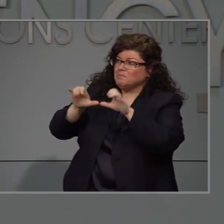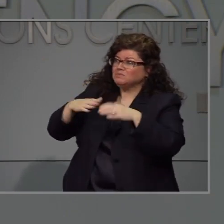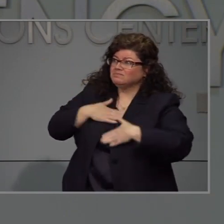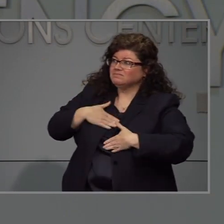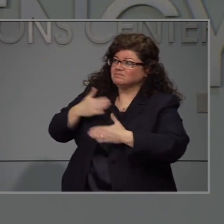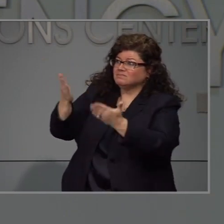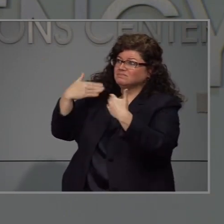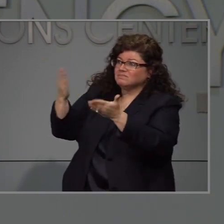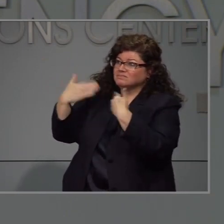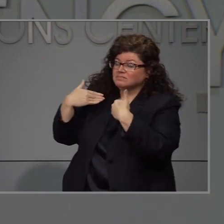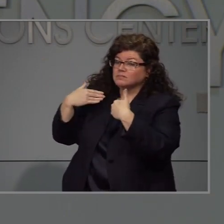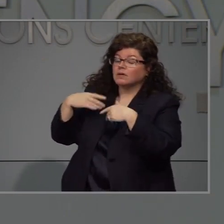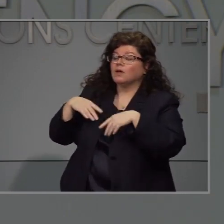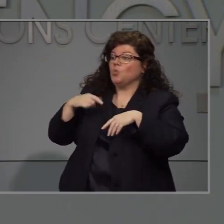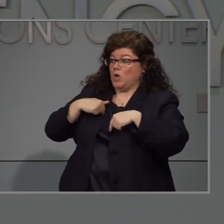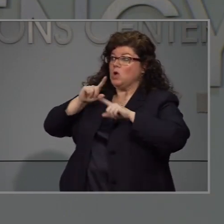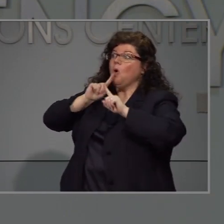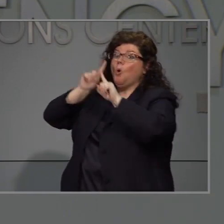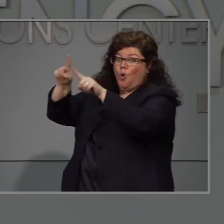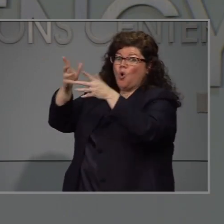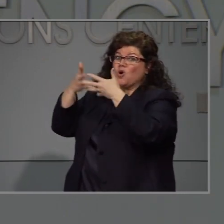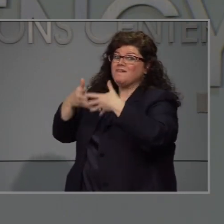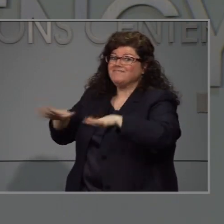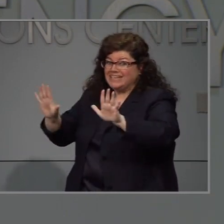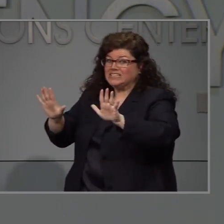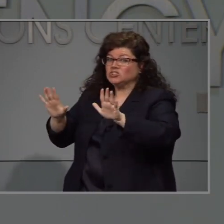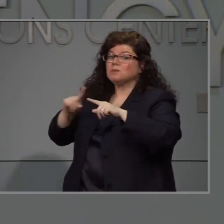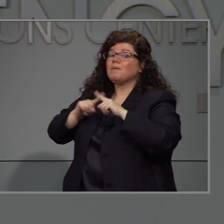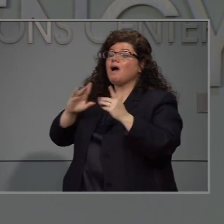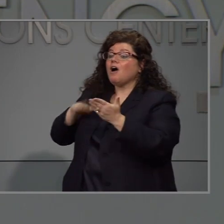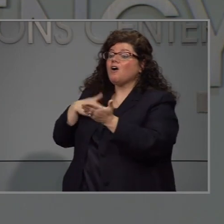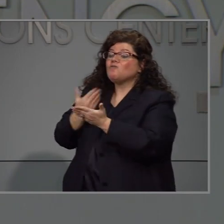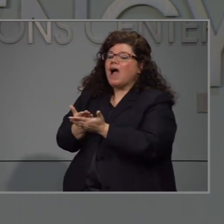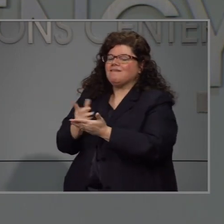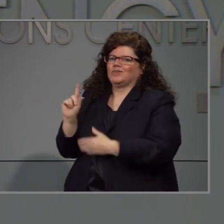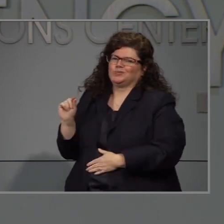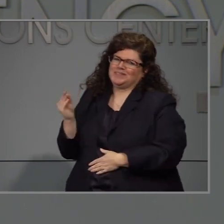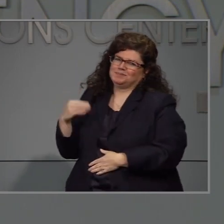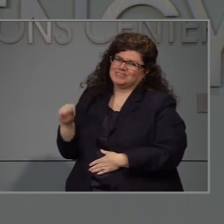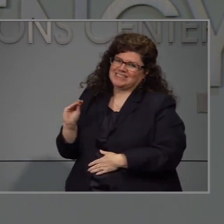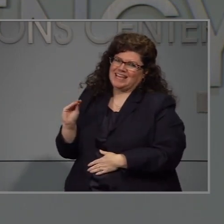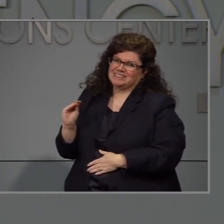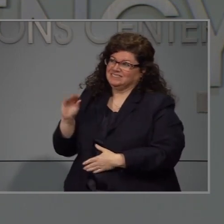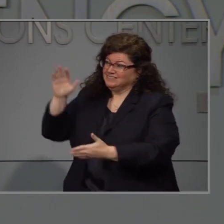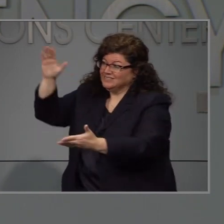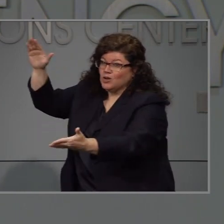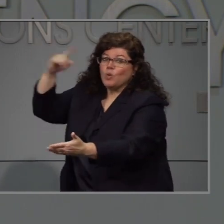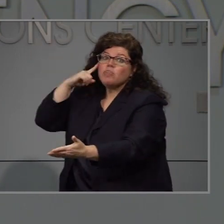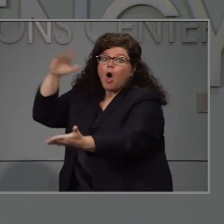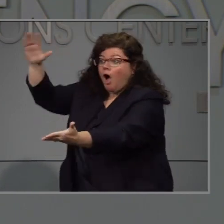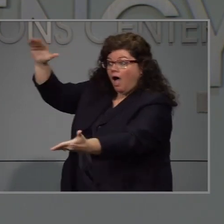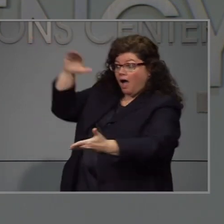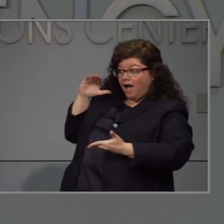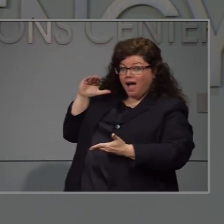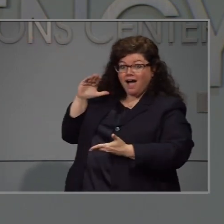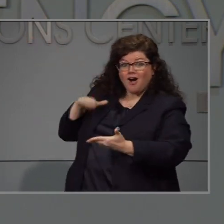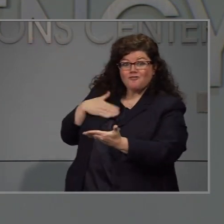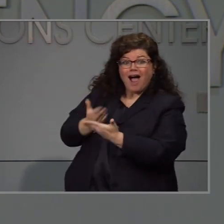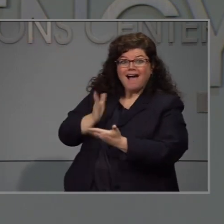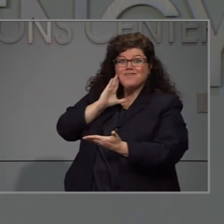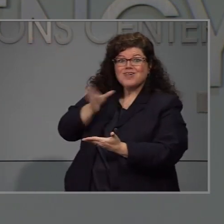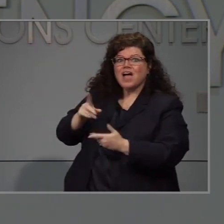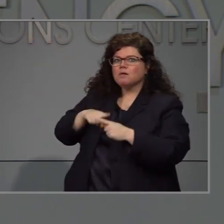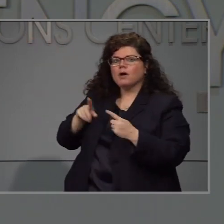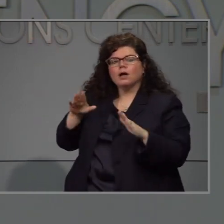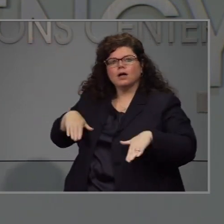y cotonetes y nada más hemos visto una fracción de esto como un veinte por ciento de lo que nosotros esperábamos tener y